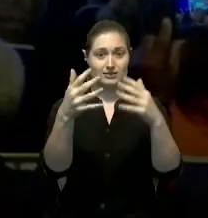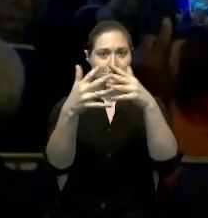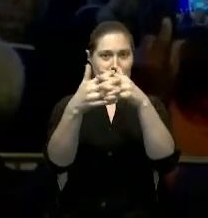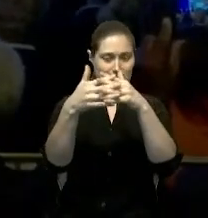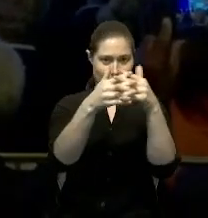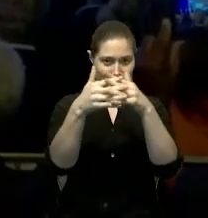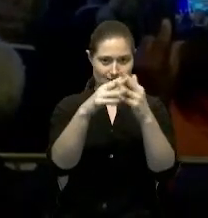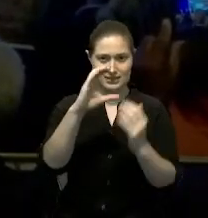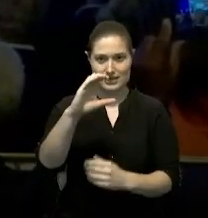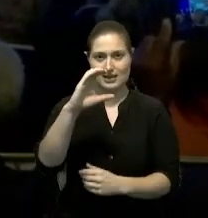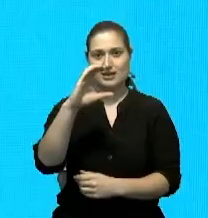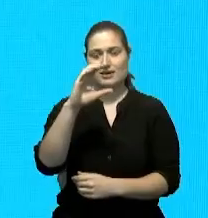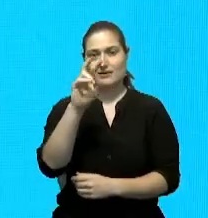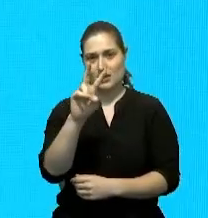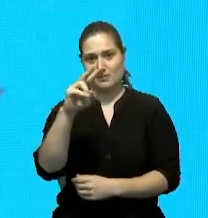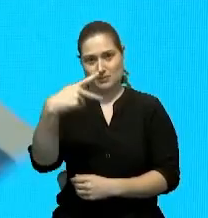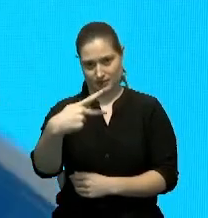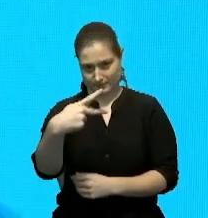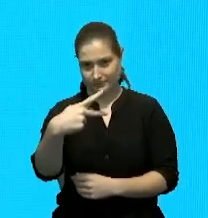CBP o CBP.